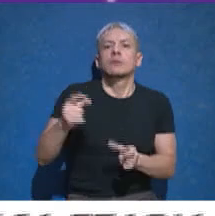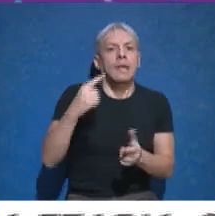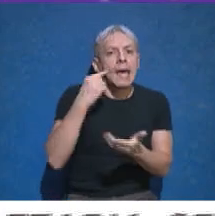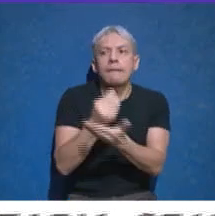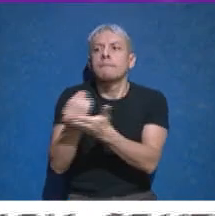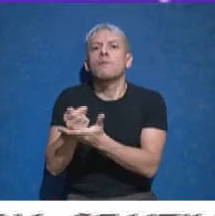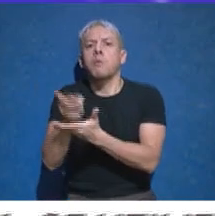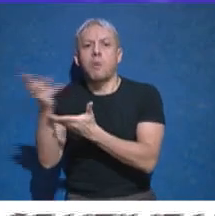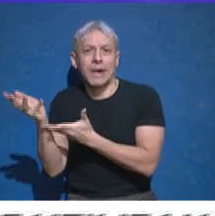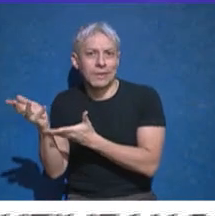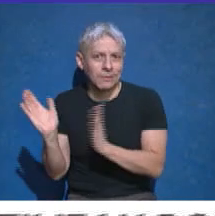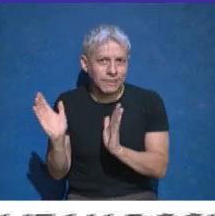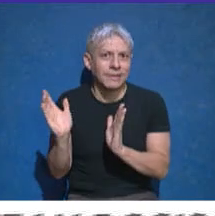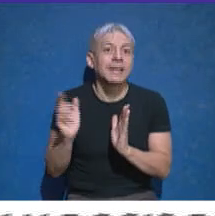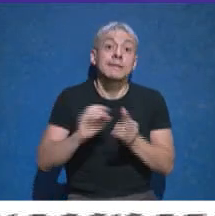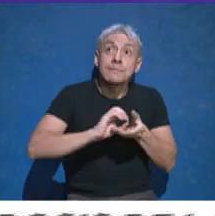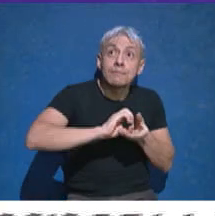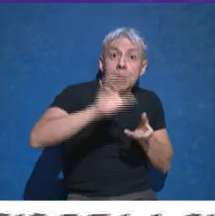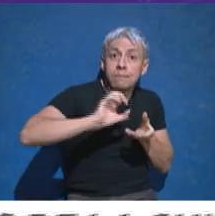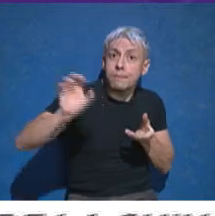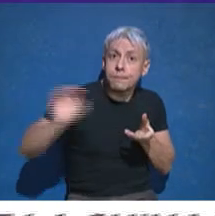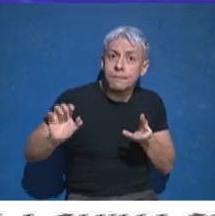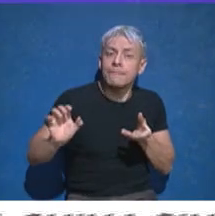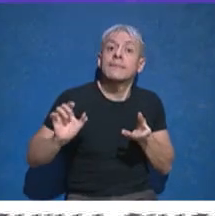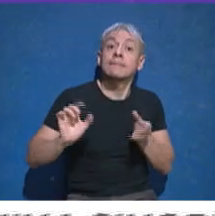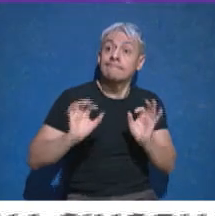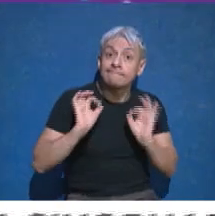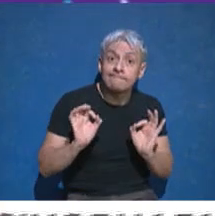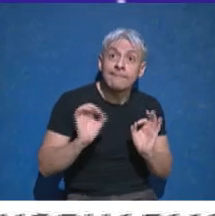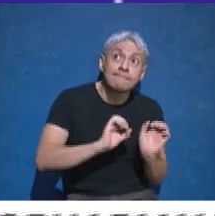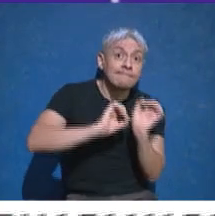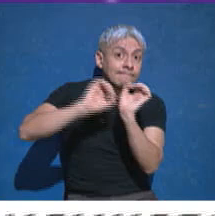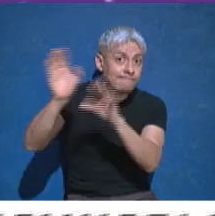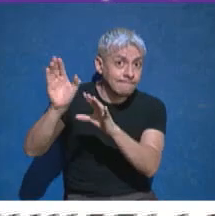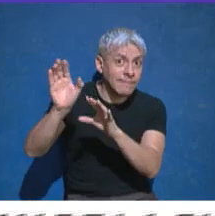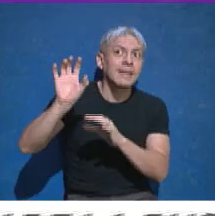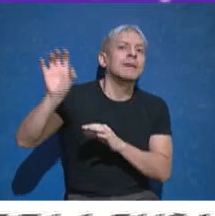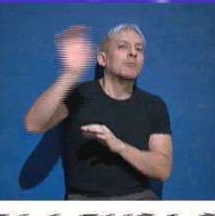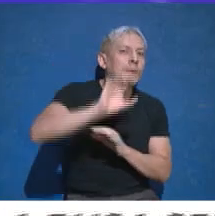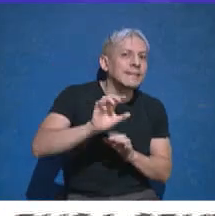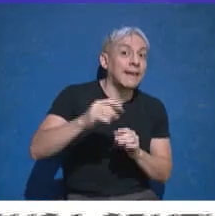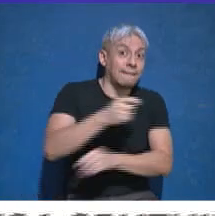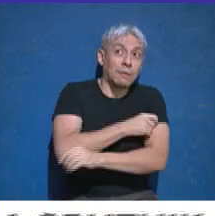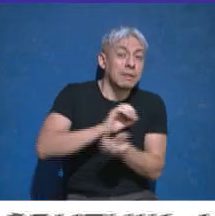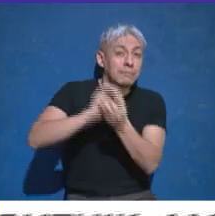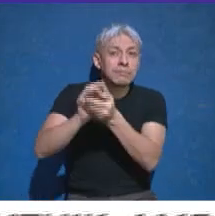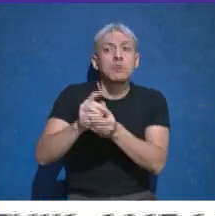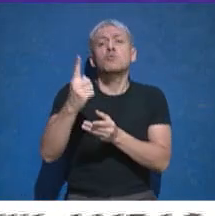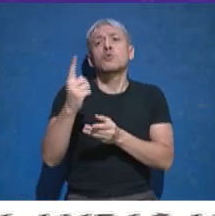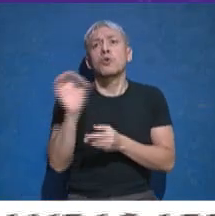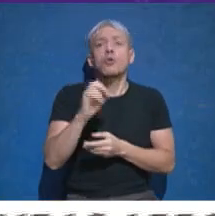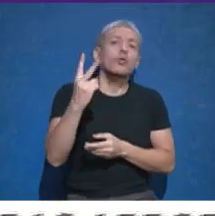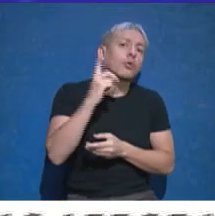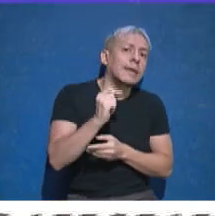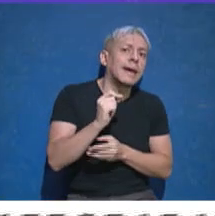provincia, y a partir de ahí se las distribuye. Y esto hace que una vez que llegan las vacunas al país, entre uno o dos días ya